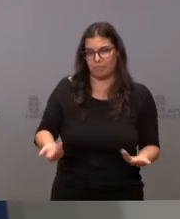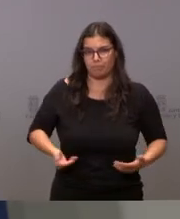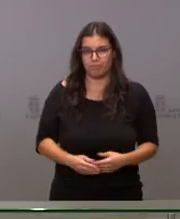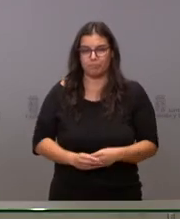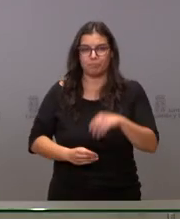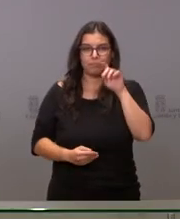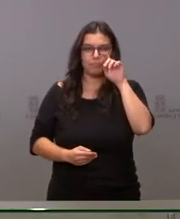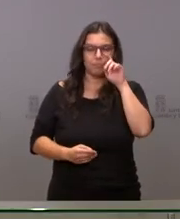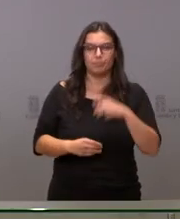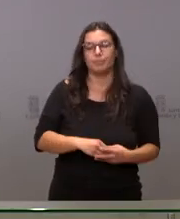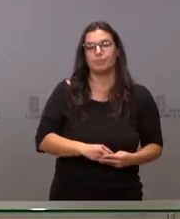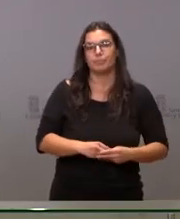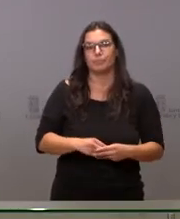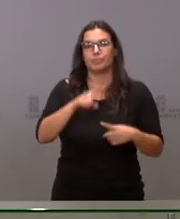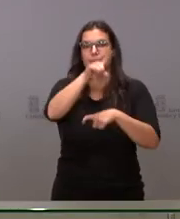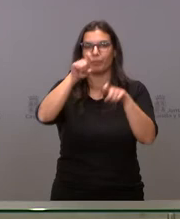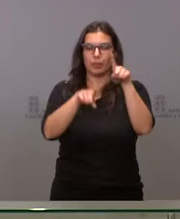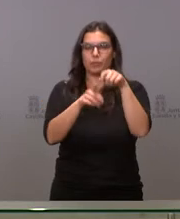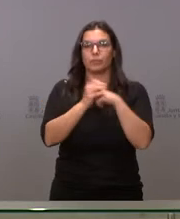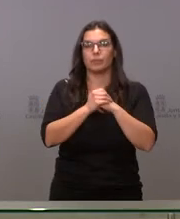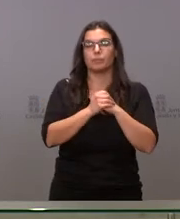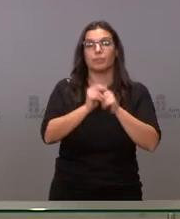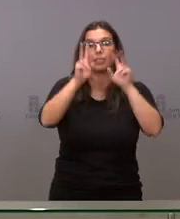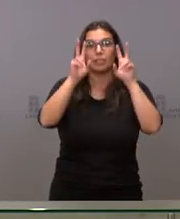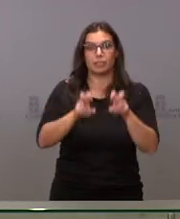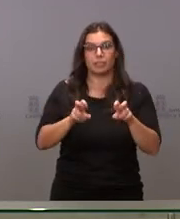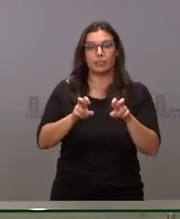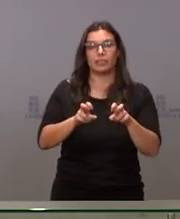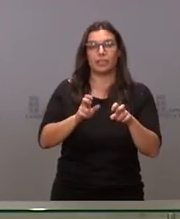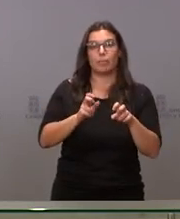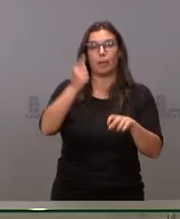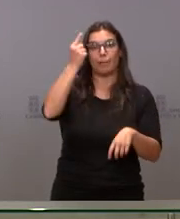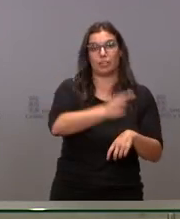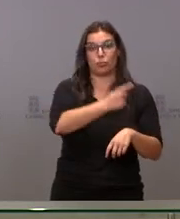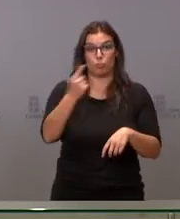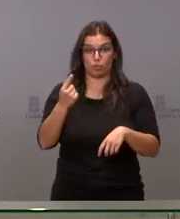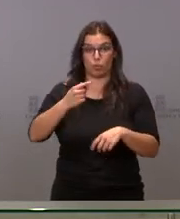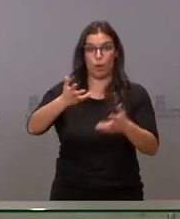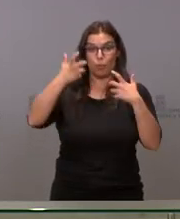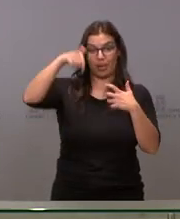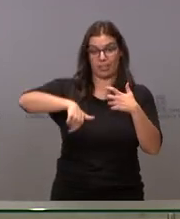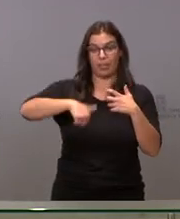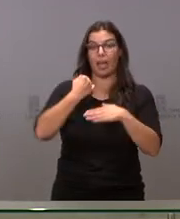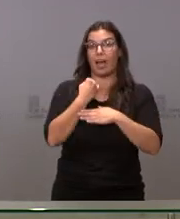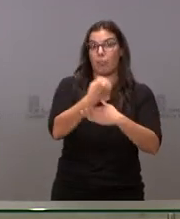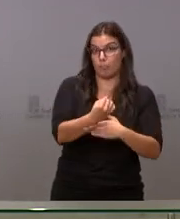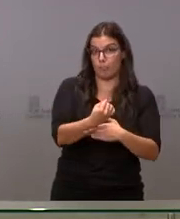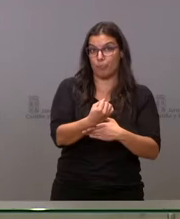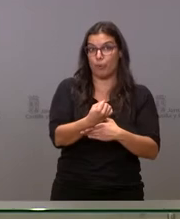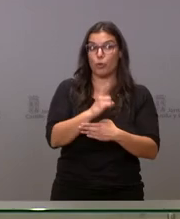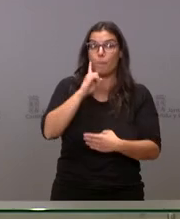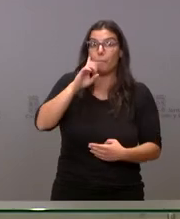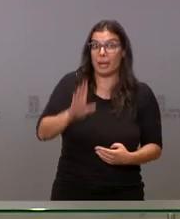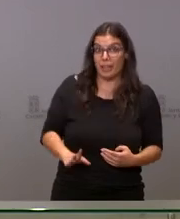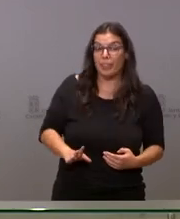Sí, sobre el apoyo necesario para sacar adelante las cuentas de la comunidad, parece bastante probable